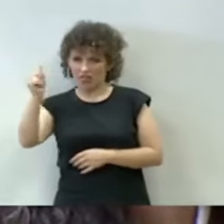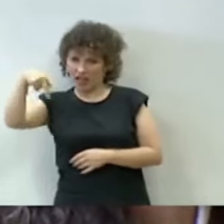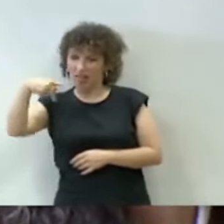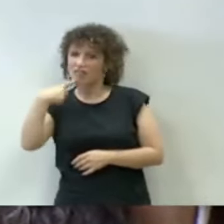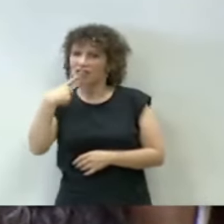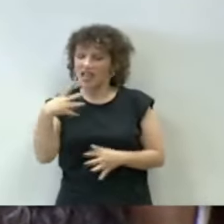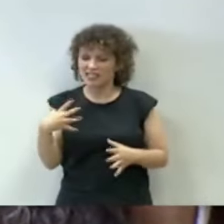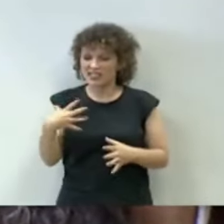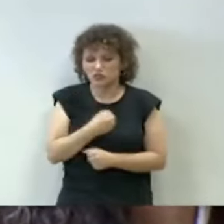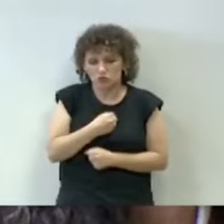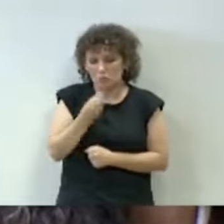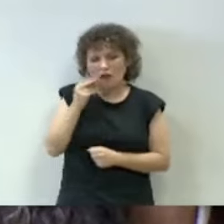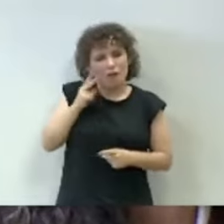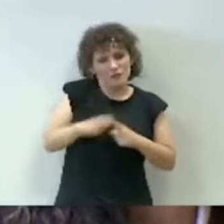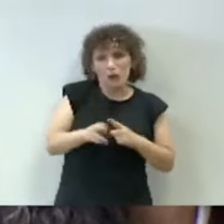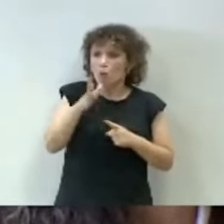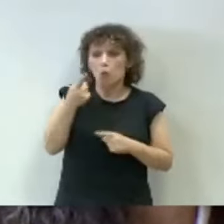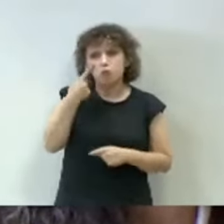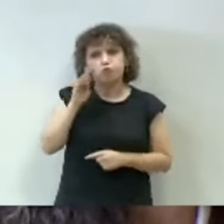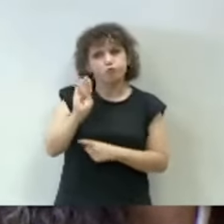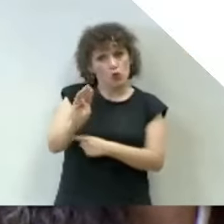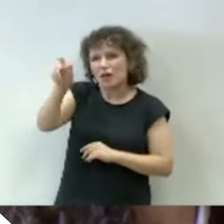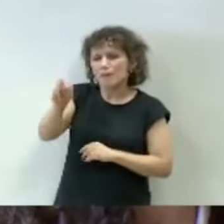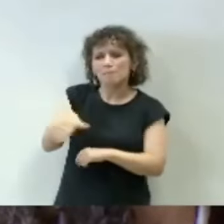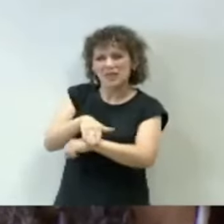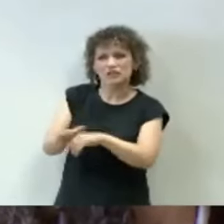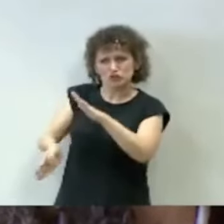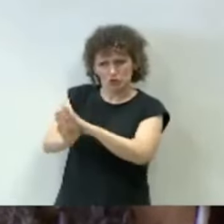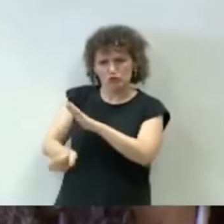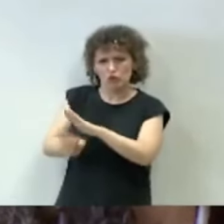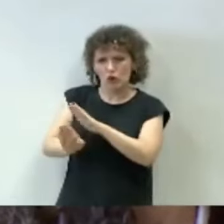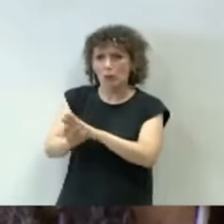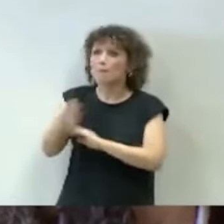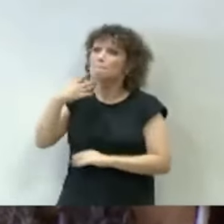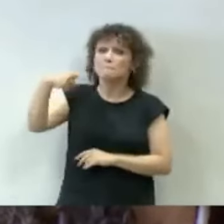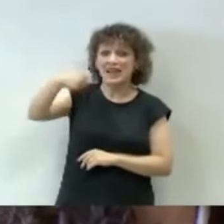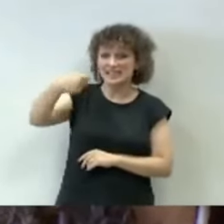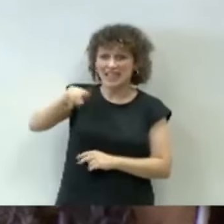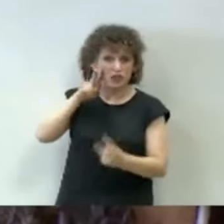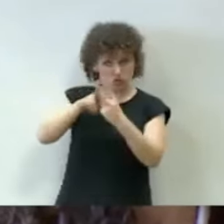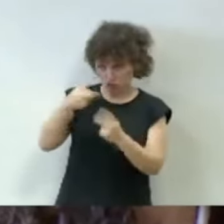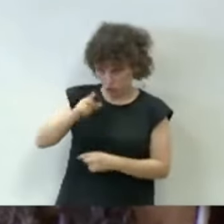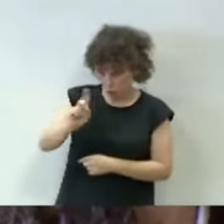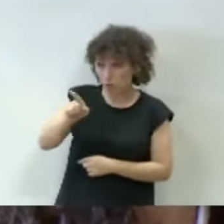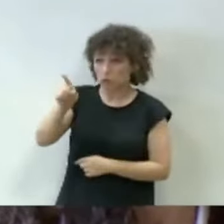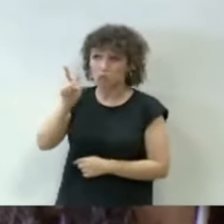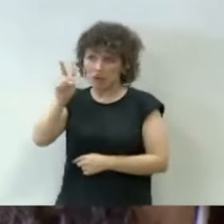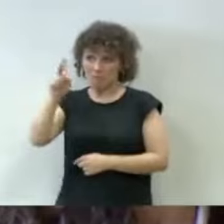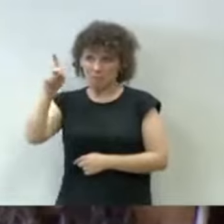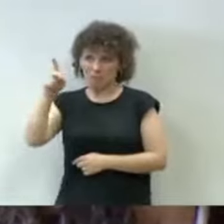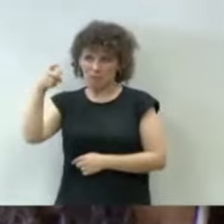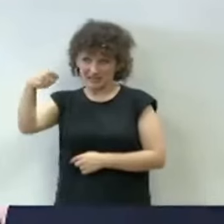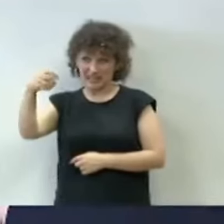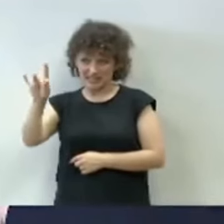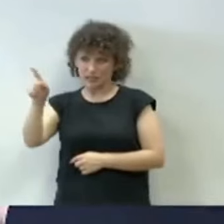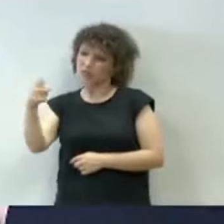disgustos y la prudencia es algo recomendable al respecto. Y como yo no voy a ver al presidente, y usted seguramente sí, solamente un